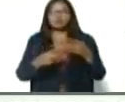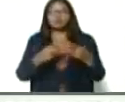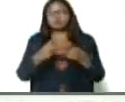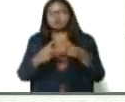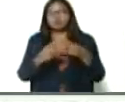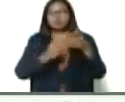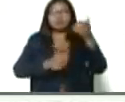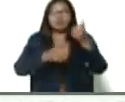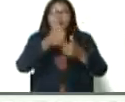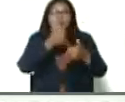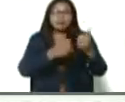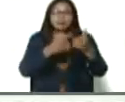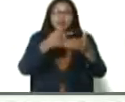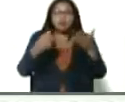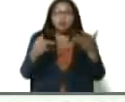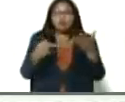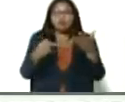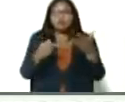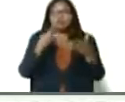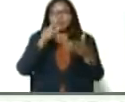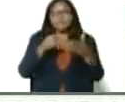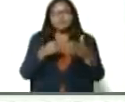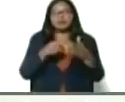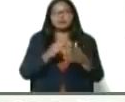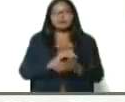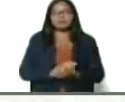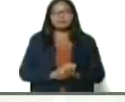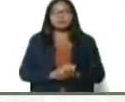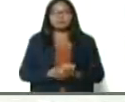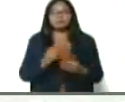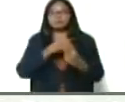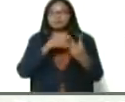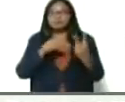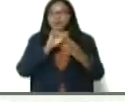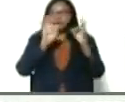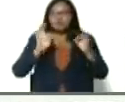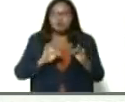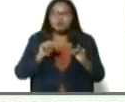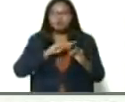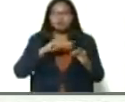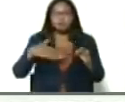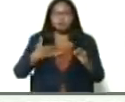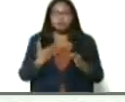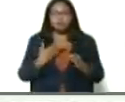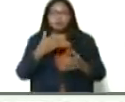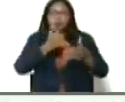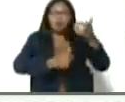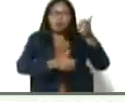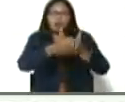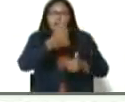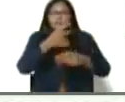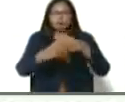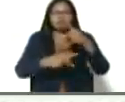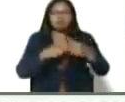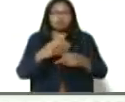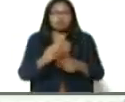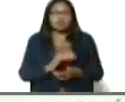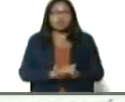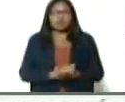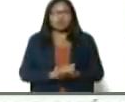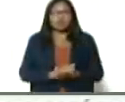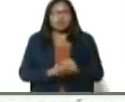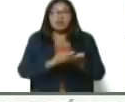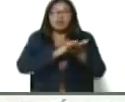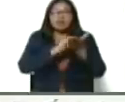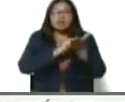los subproductos, es decir, estas dos líneas, al cual podemos aquí, con la leche, producir, queso mozarella,